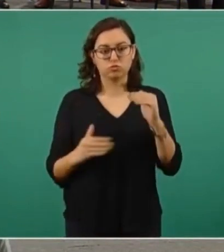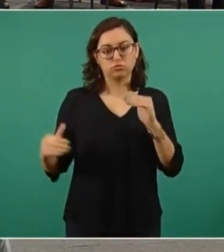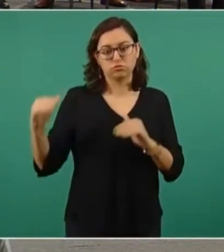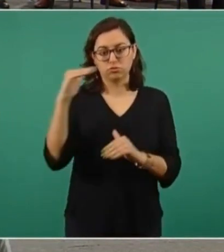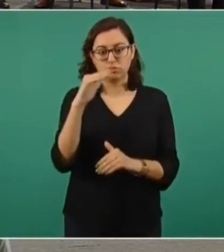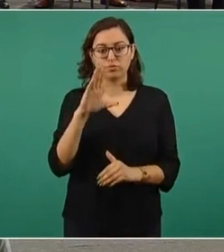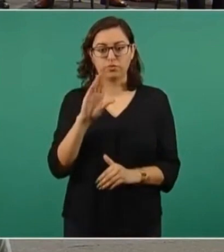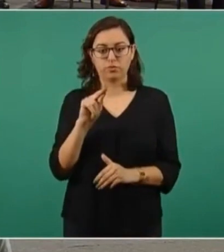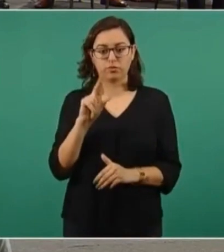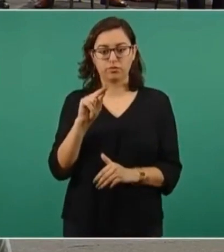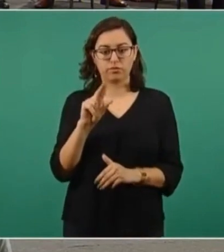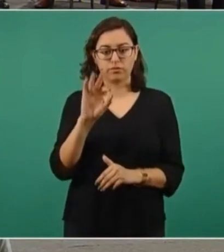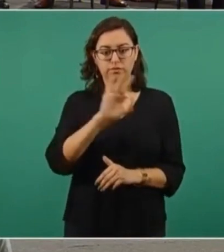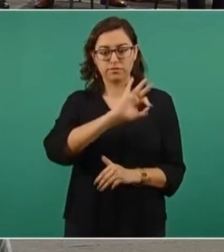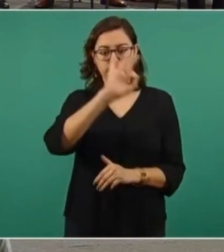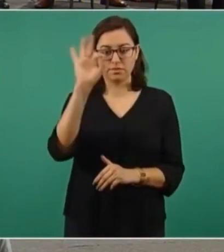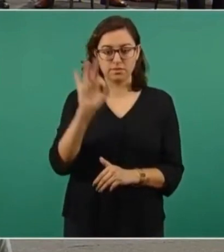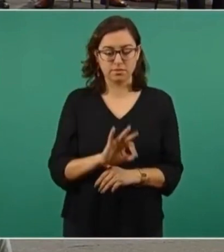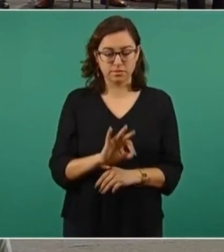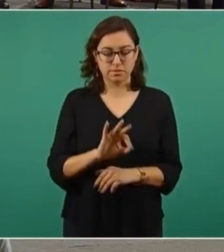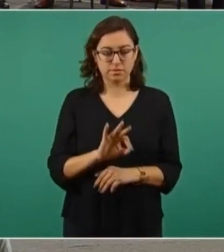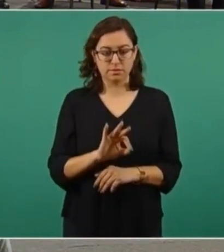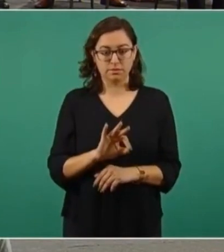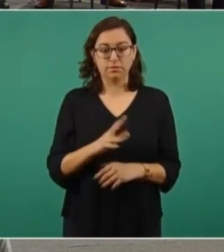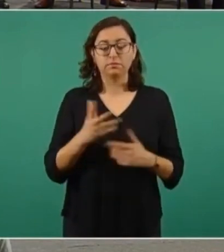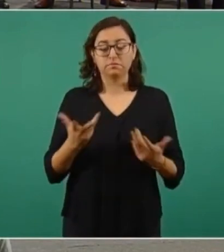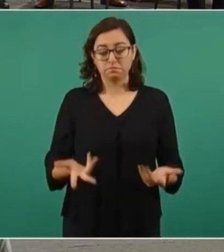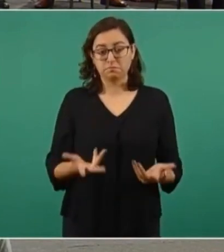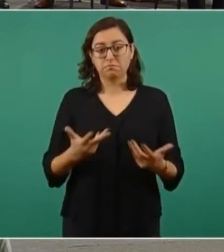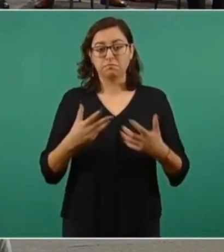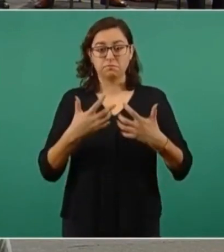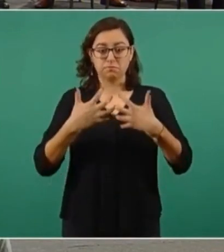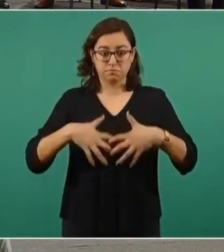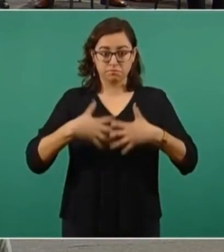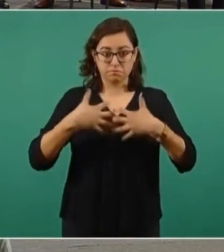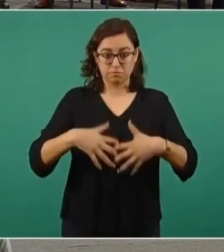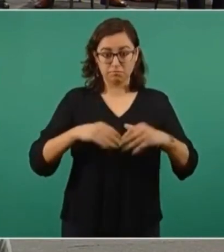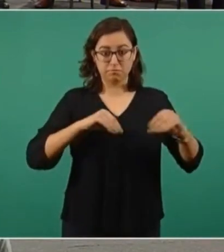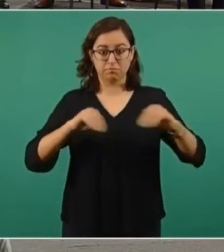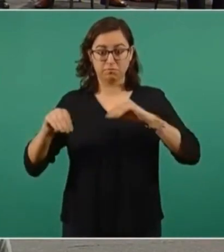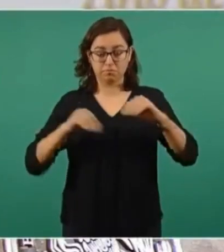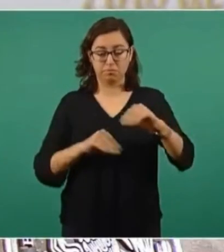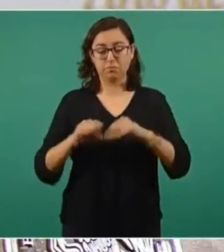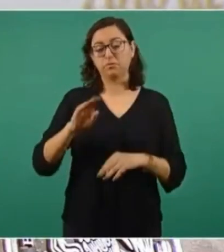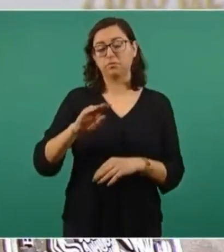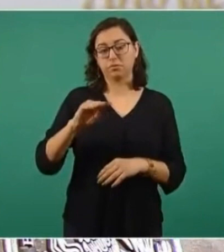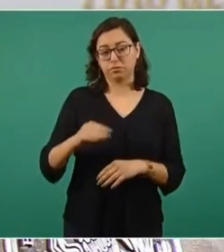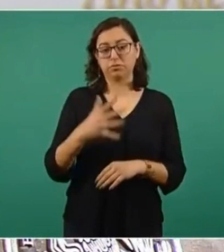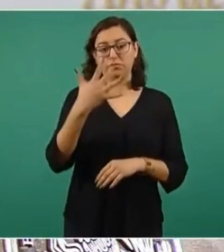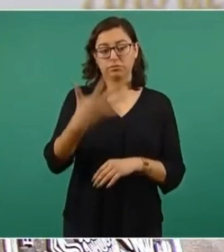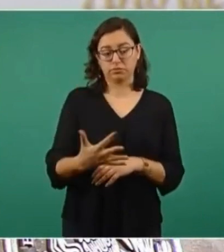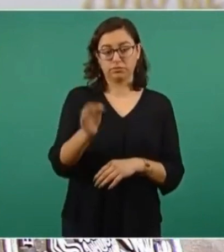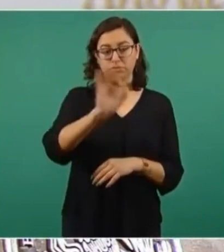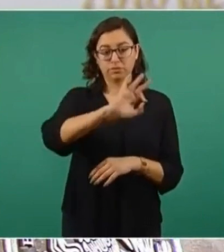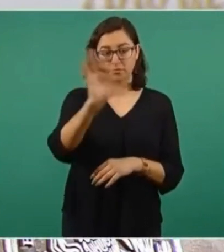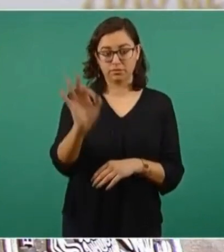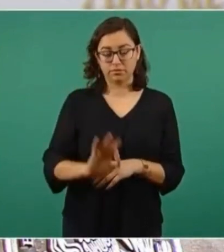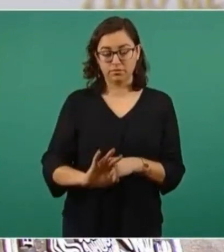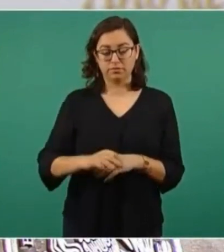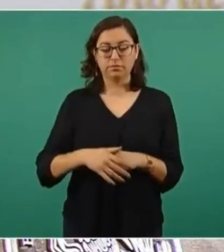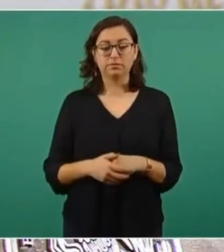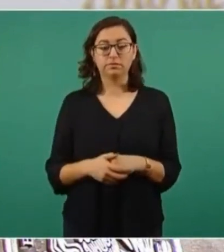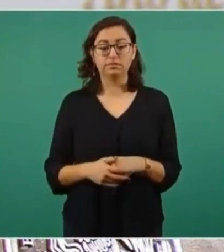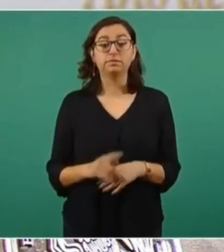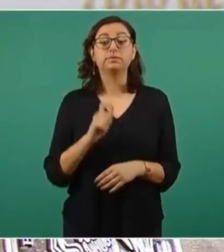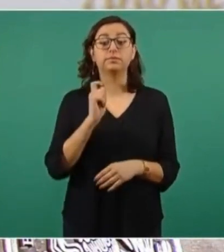80 por ciento y una disponibilidad operativa por arriba del 95 por ciento, lo que